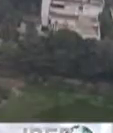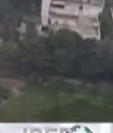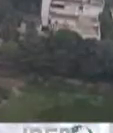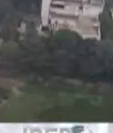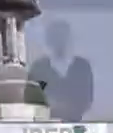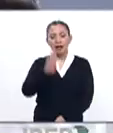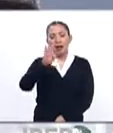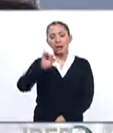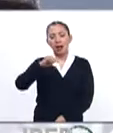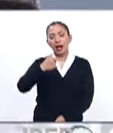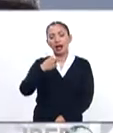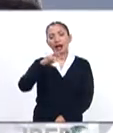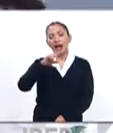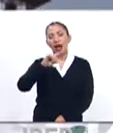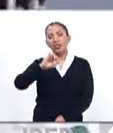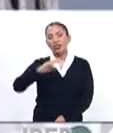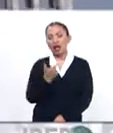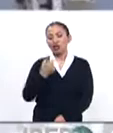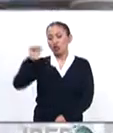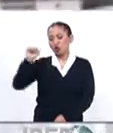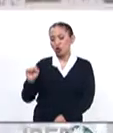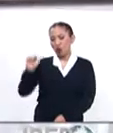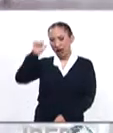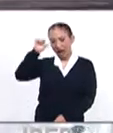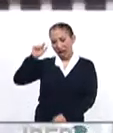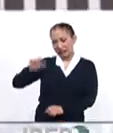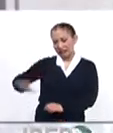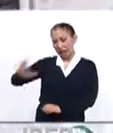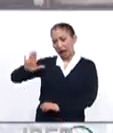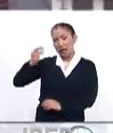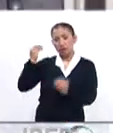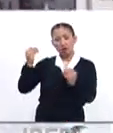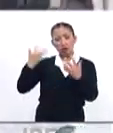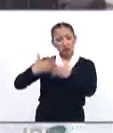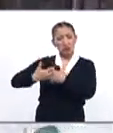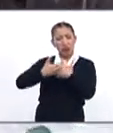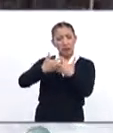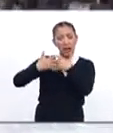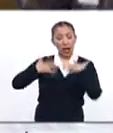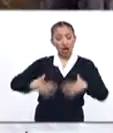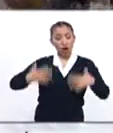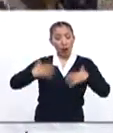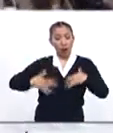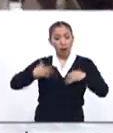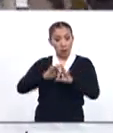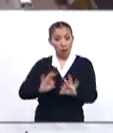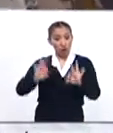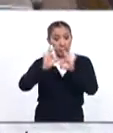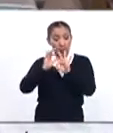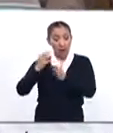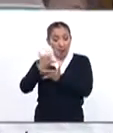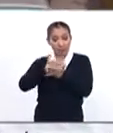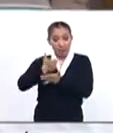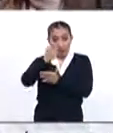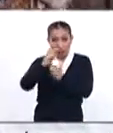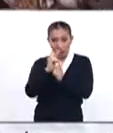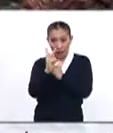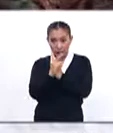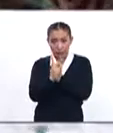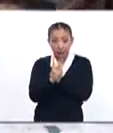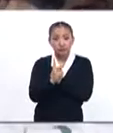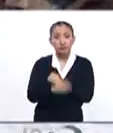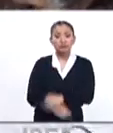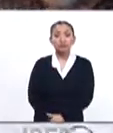En Bangladesh, un país al sur de Asia, se concentran cientos de fábricas de ropa que son vitales para la economía del país.